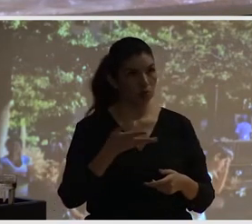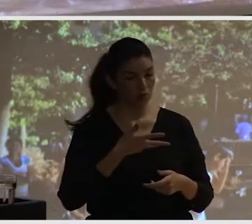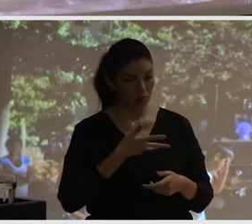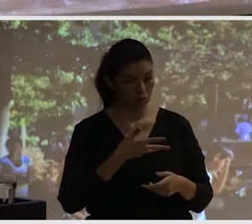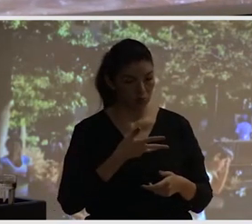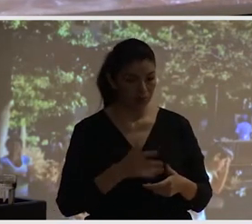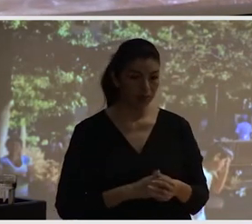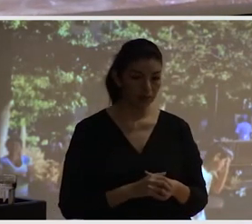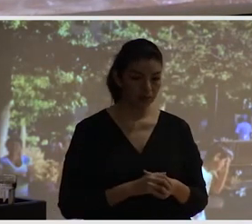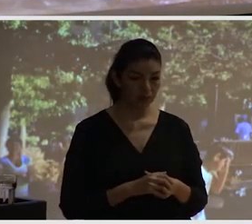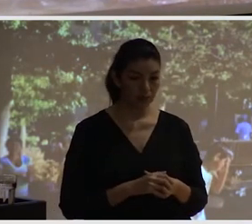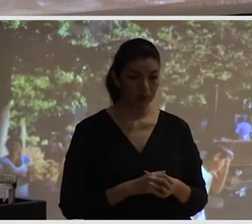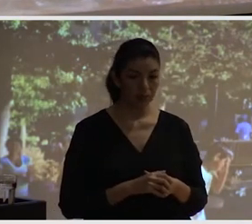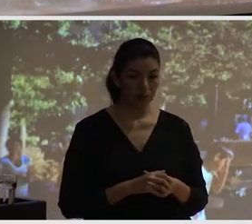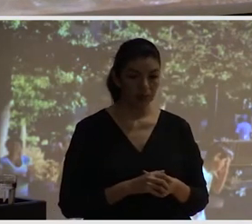espacio para la socialización,